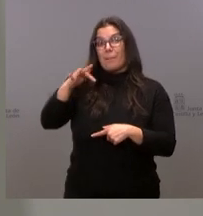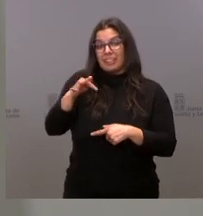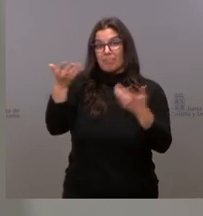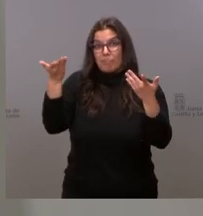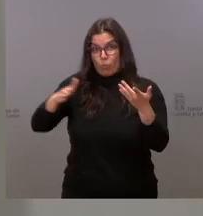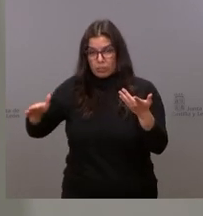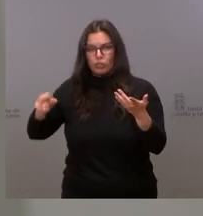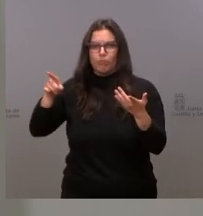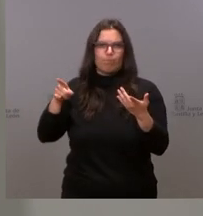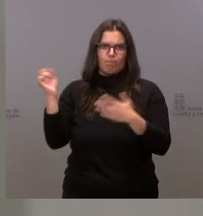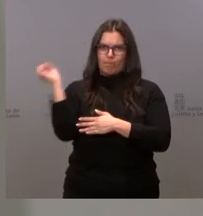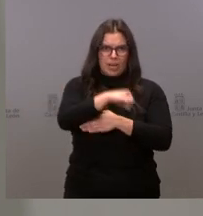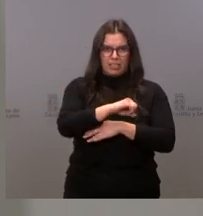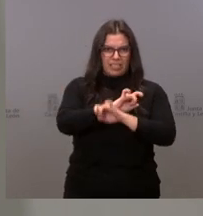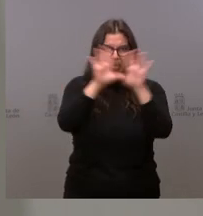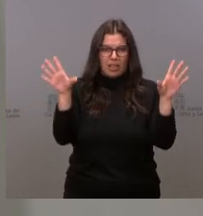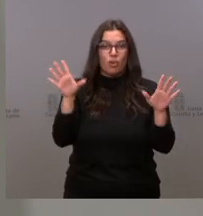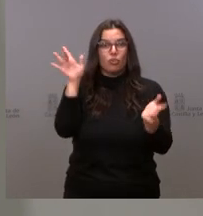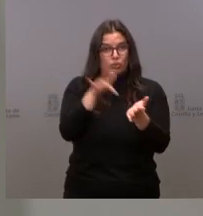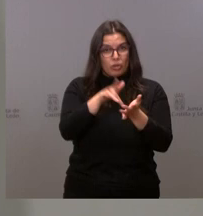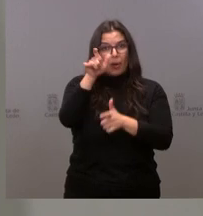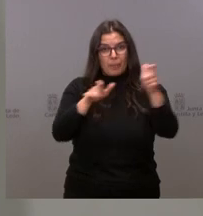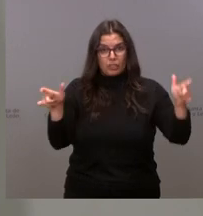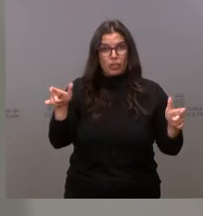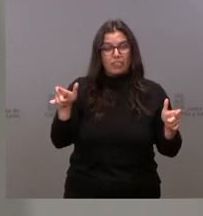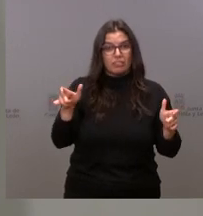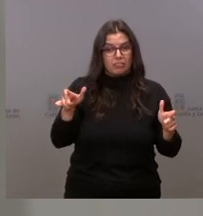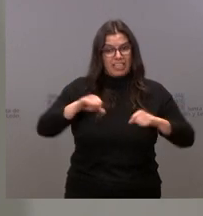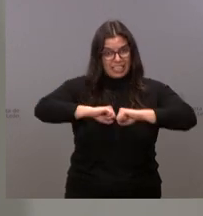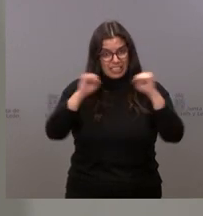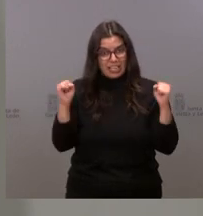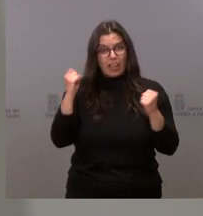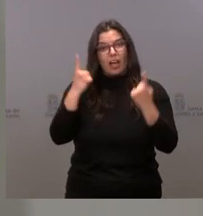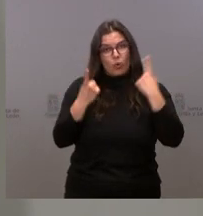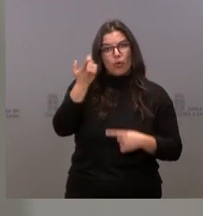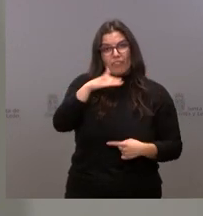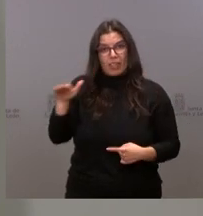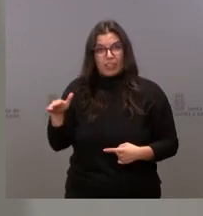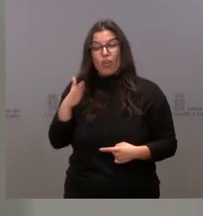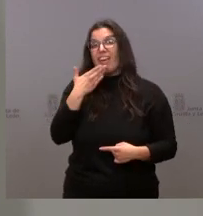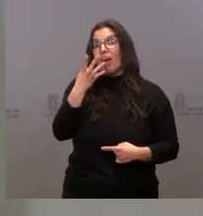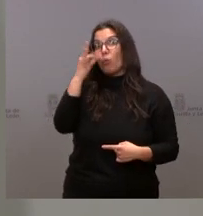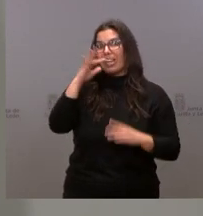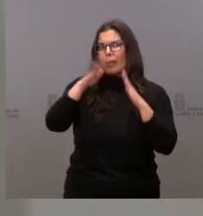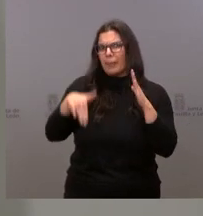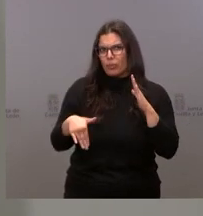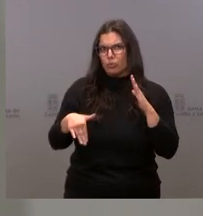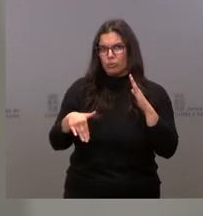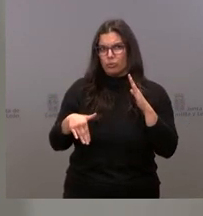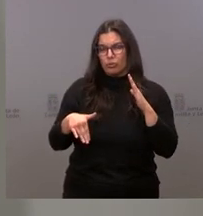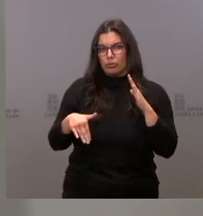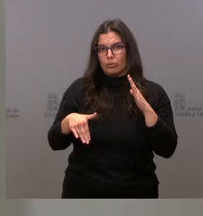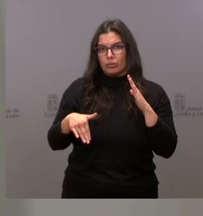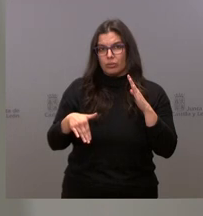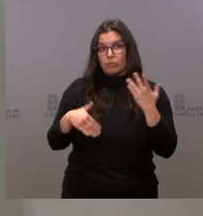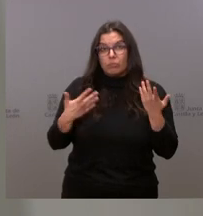problemas, es decir, que hemos tenido pacientes ingresados y, desgraciadamente, algún paciente fallecido menor de 40 años en